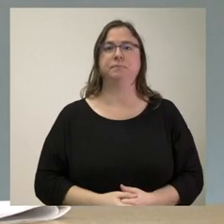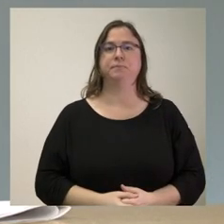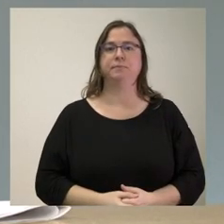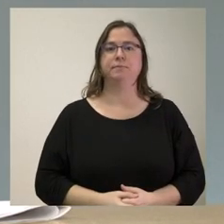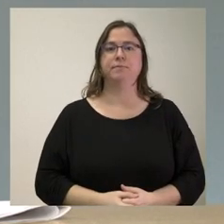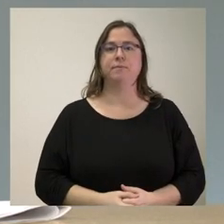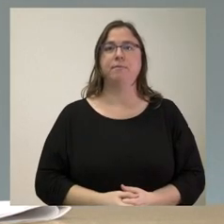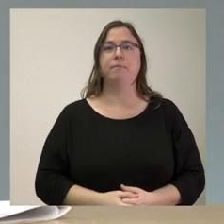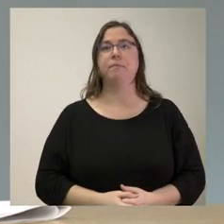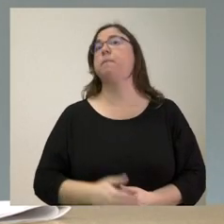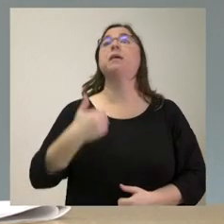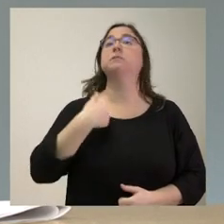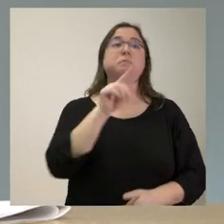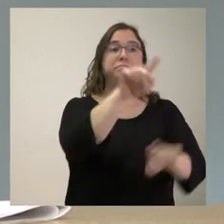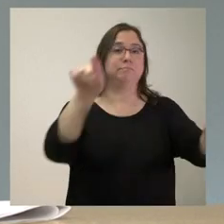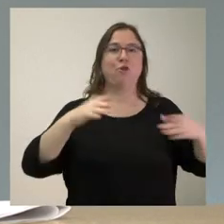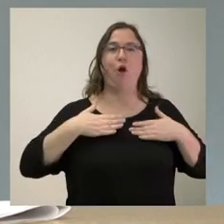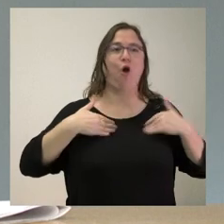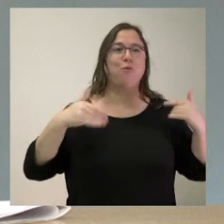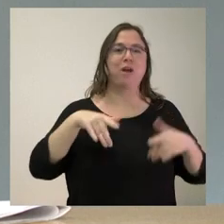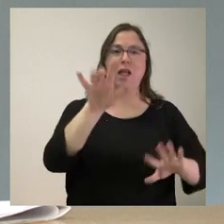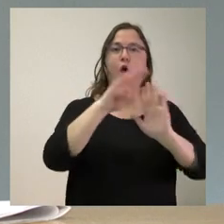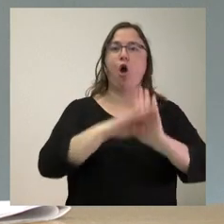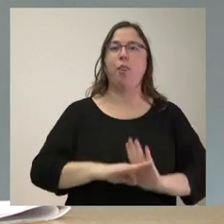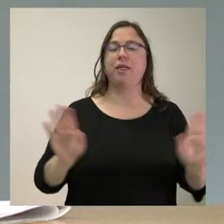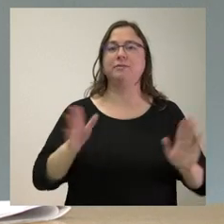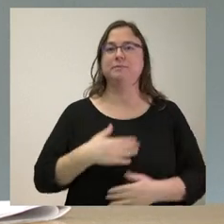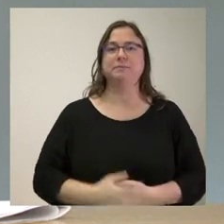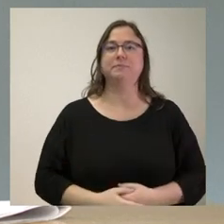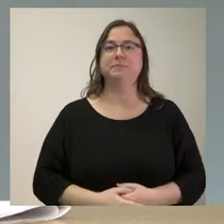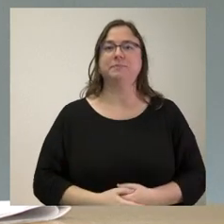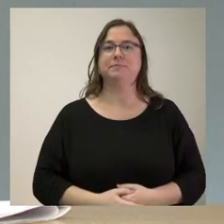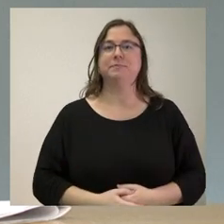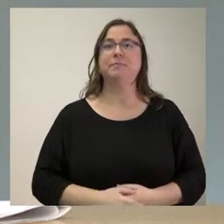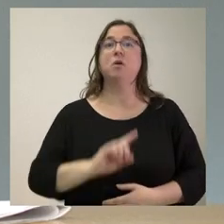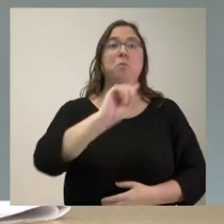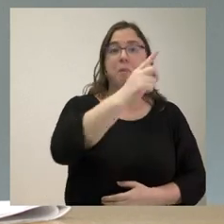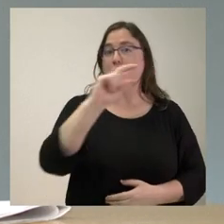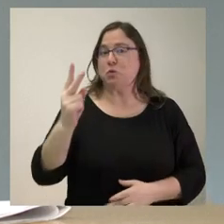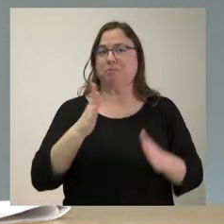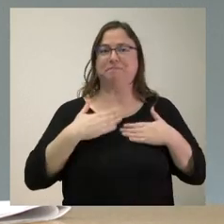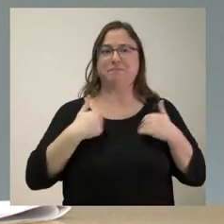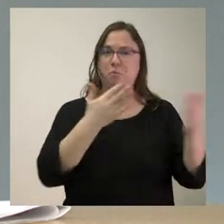Sí, al orden que ustedes digan. Tampoco yo quiero... Sí, uno y luego otro.